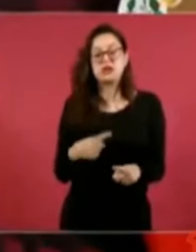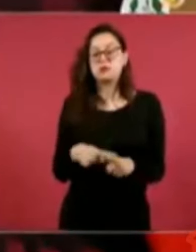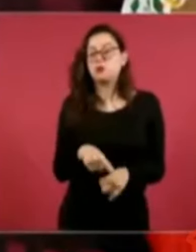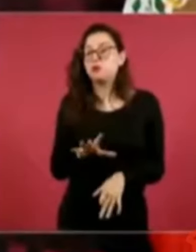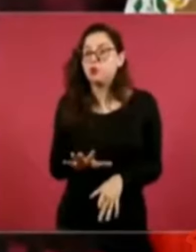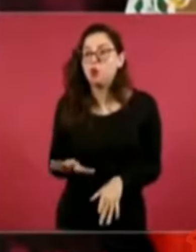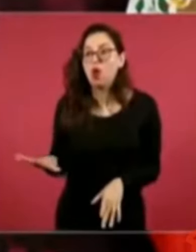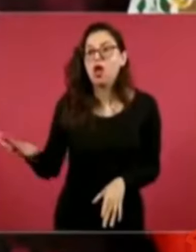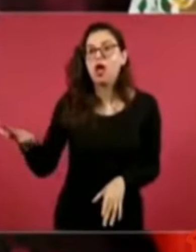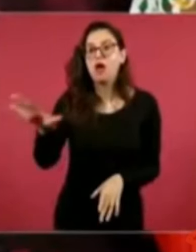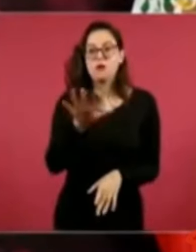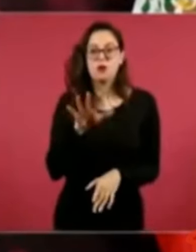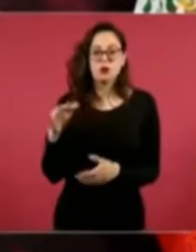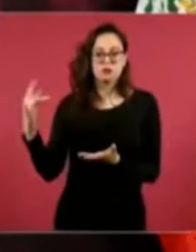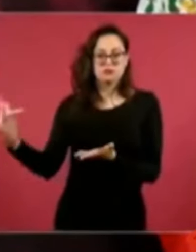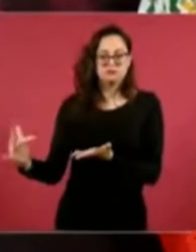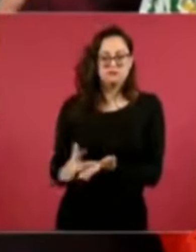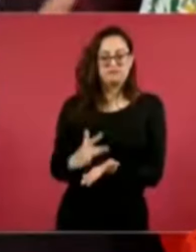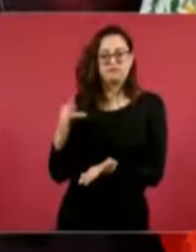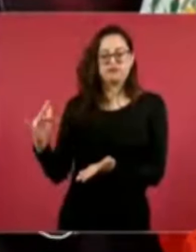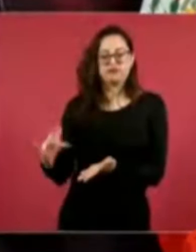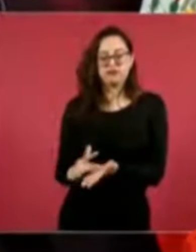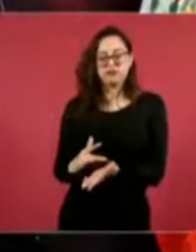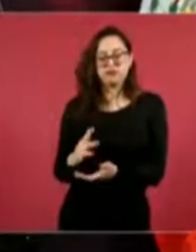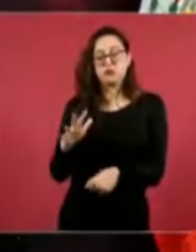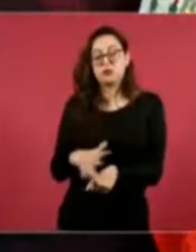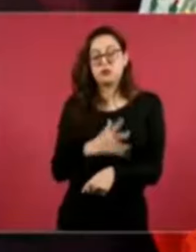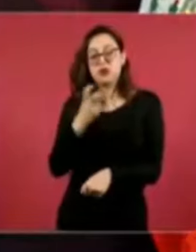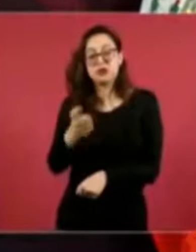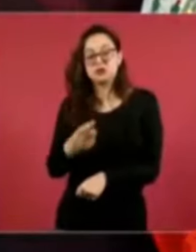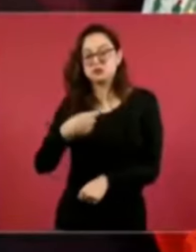y no somos corruptos.